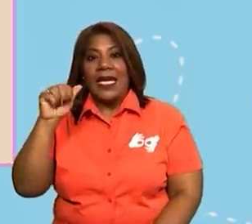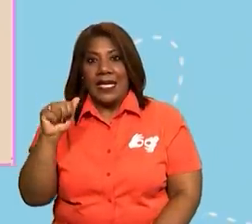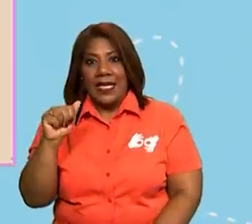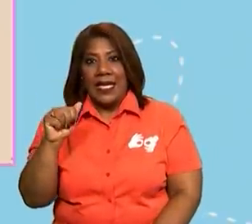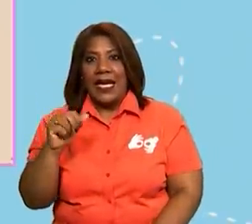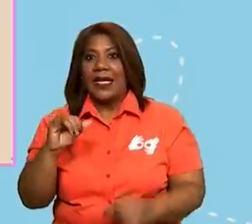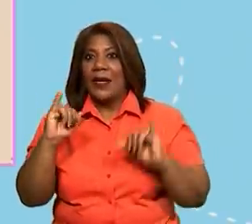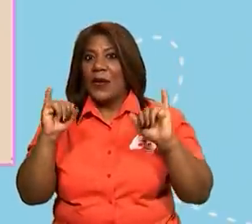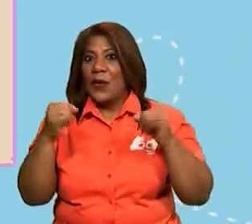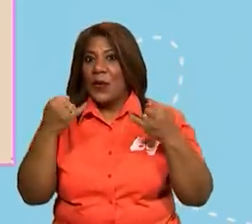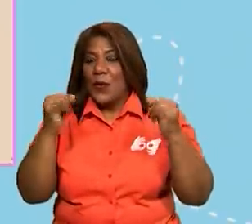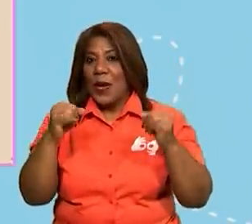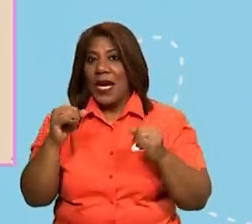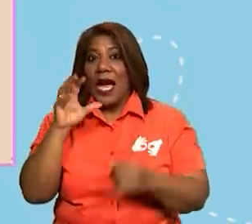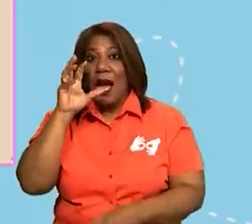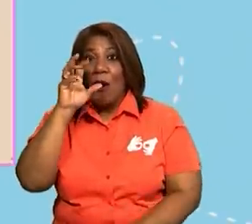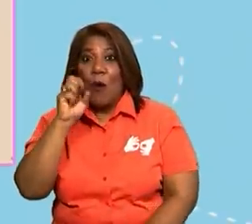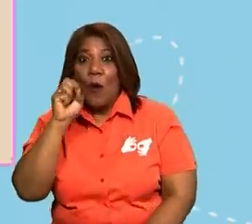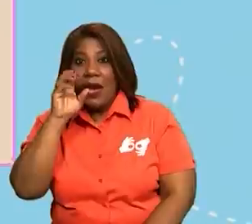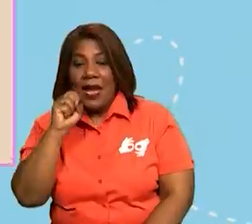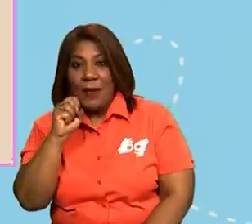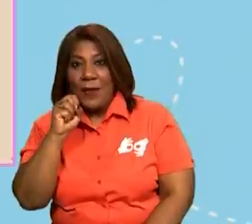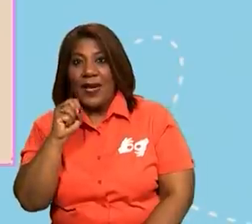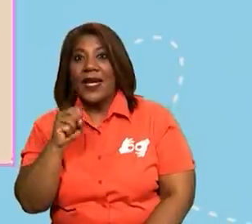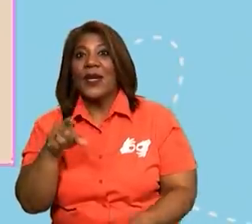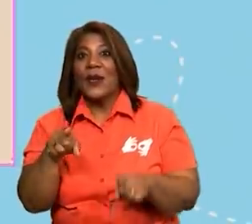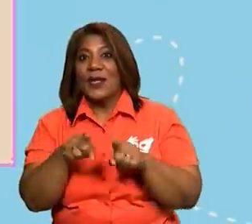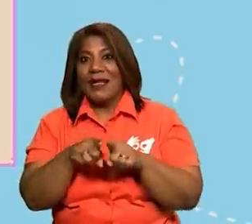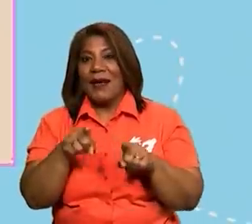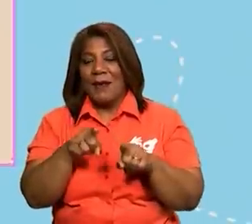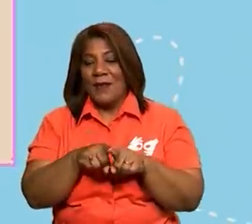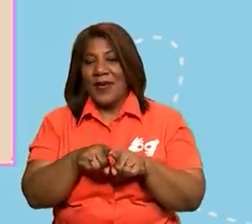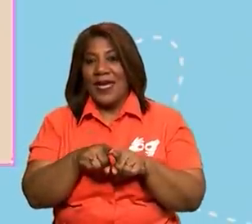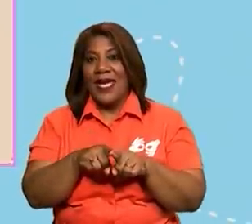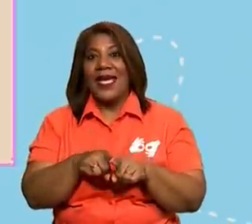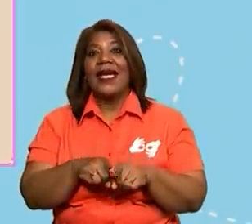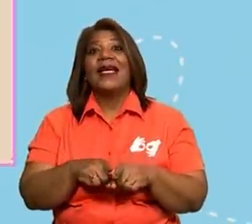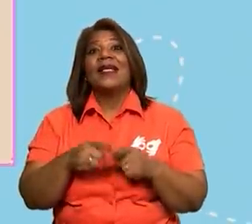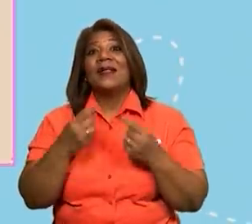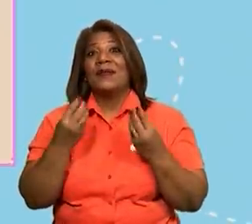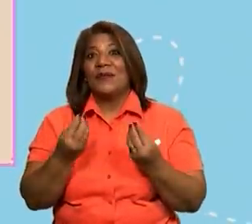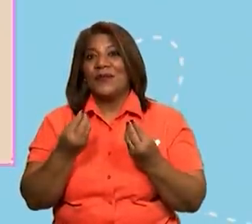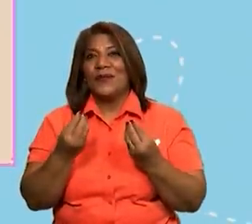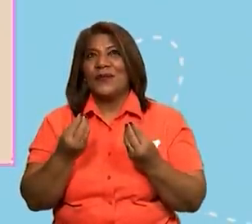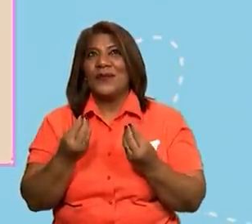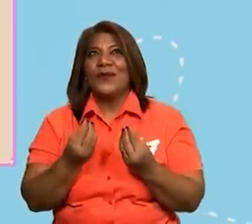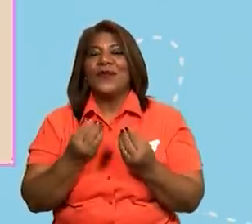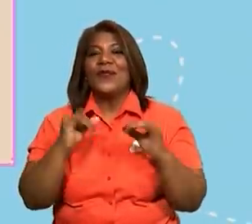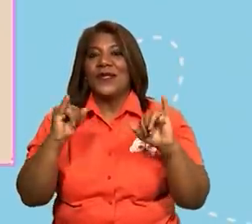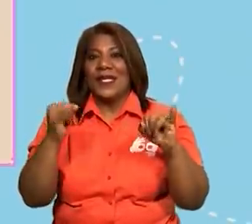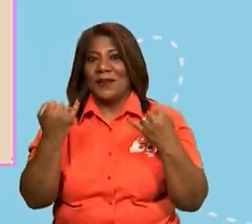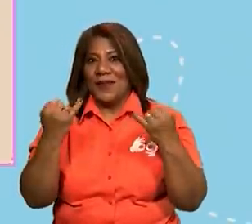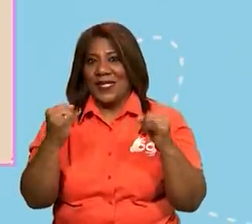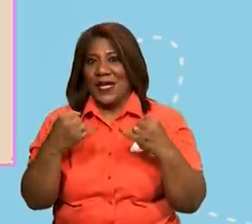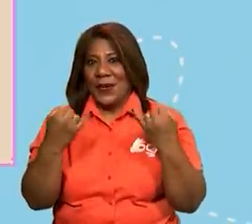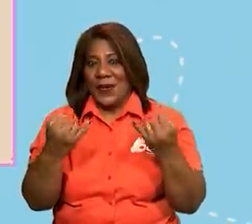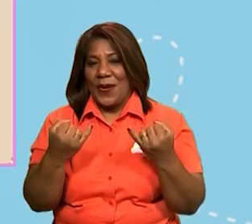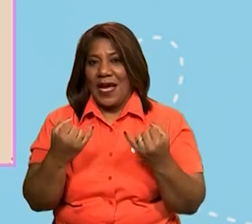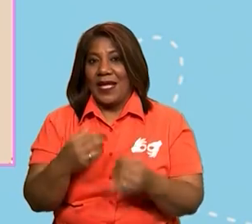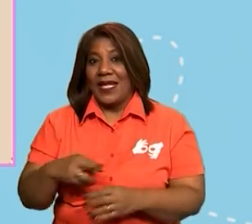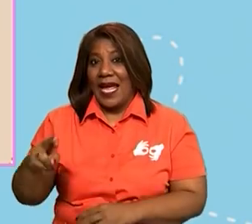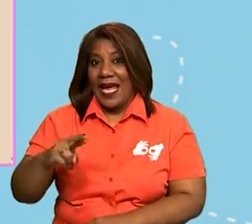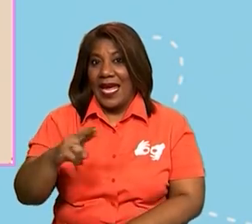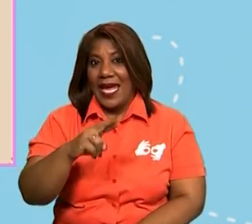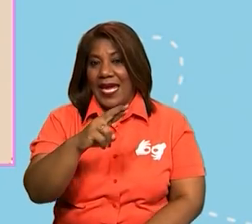con Manu y Poppy en el río y con la nieve. Muy bien,